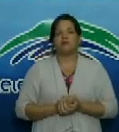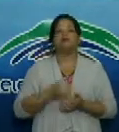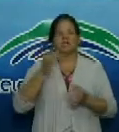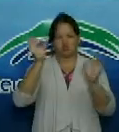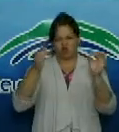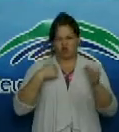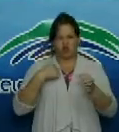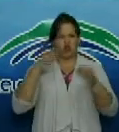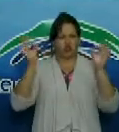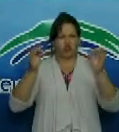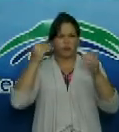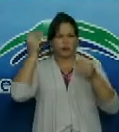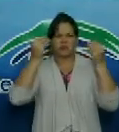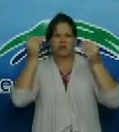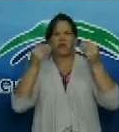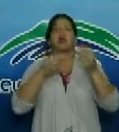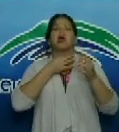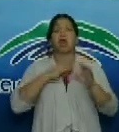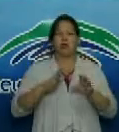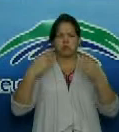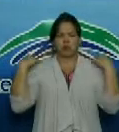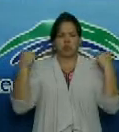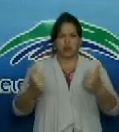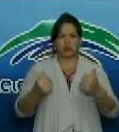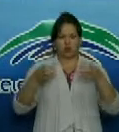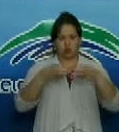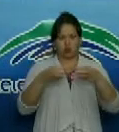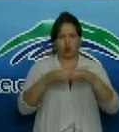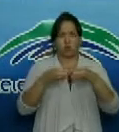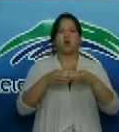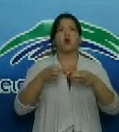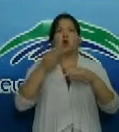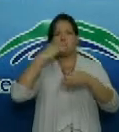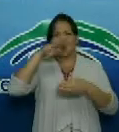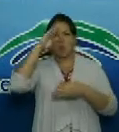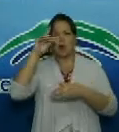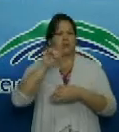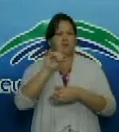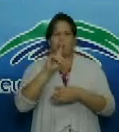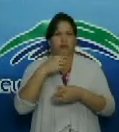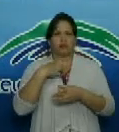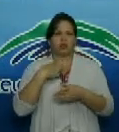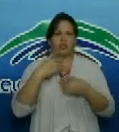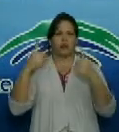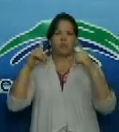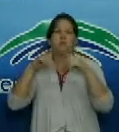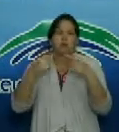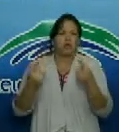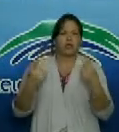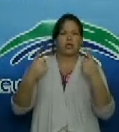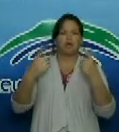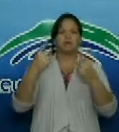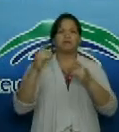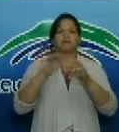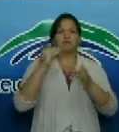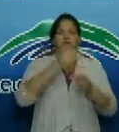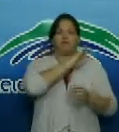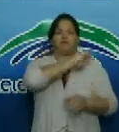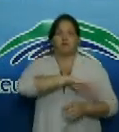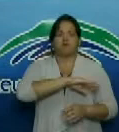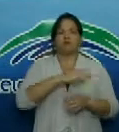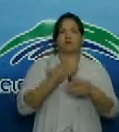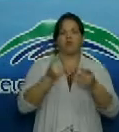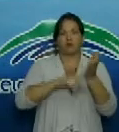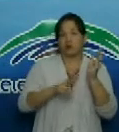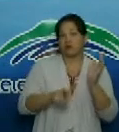el que dirigiera el equipo Cuba ya debía salir de la provincia tampoco estoy digamos a favor de que vaya a